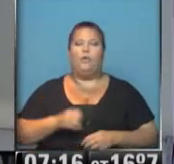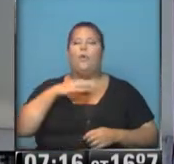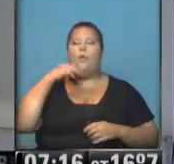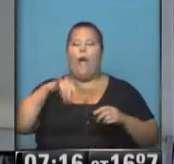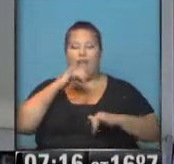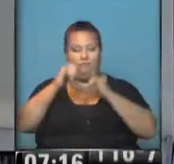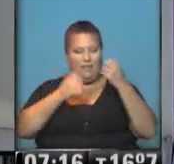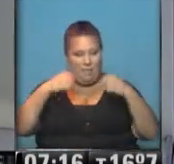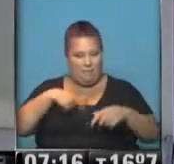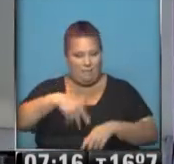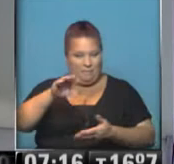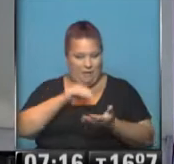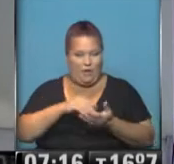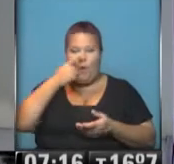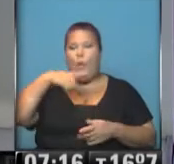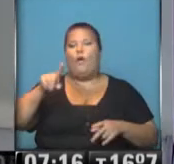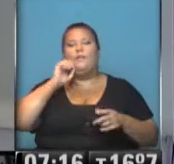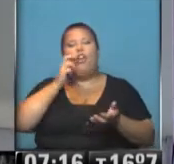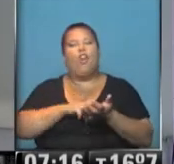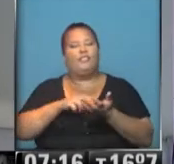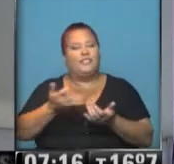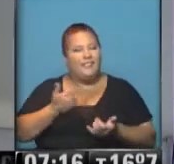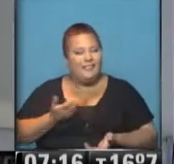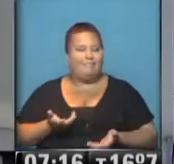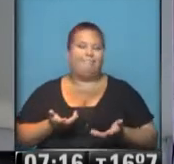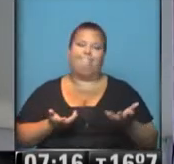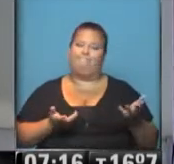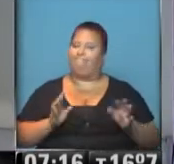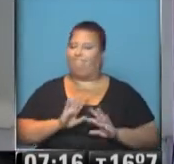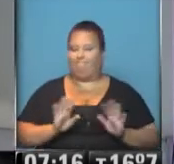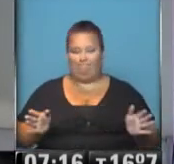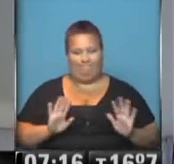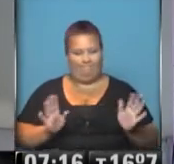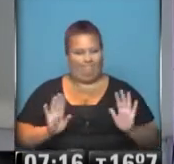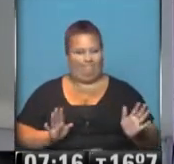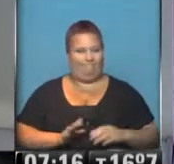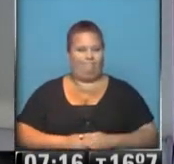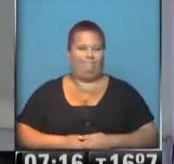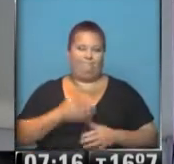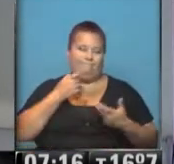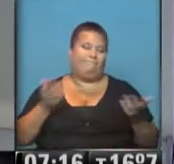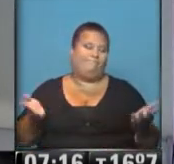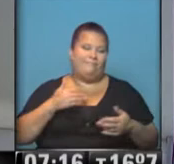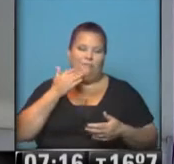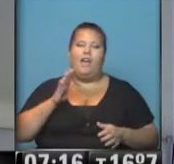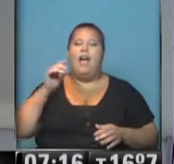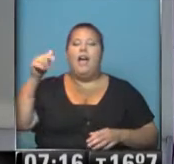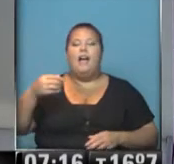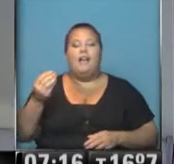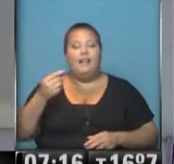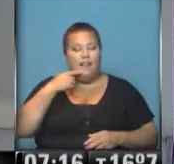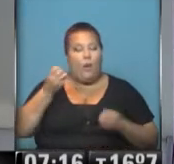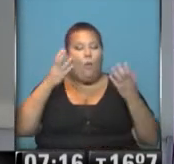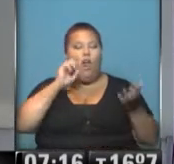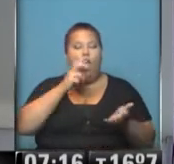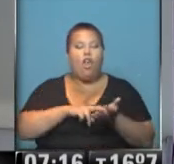deporte. Enseguida hay más. Qué última noticia que me da, ¿viste? No. No. Y bueno, no todo se puede. A ver, bueno, lo que sí hay buenas